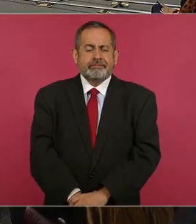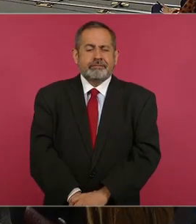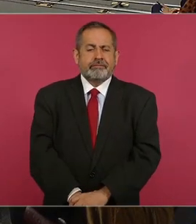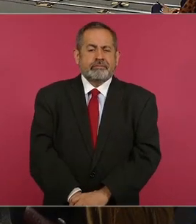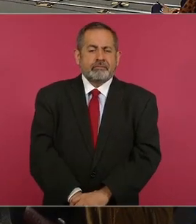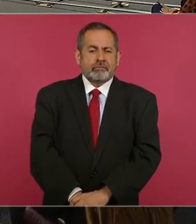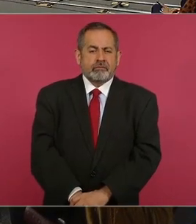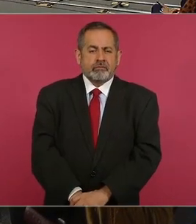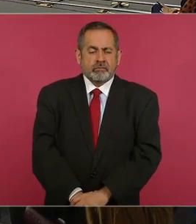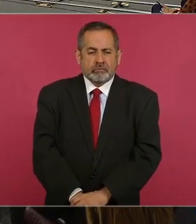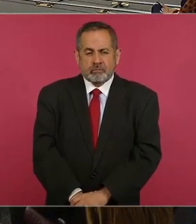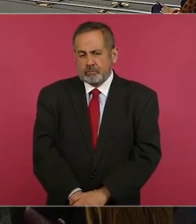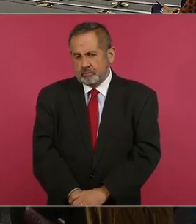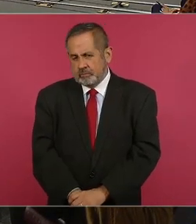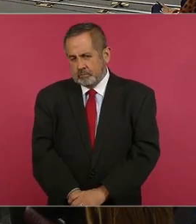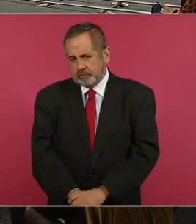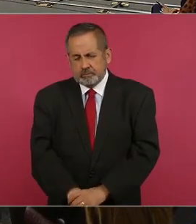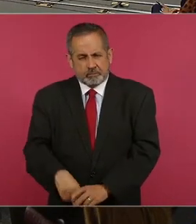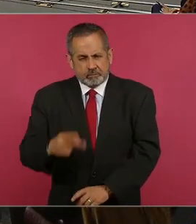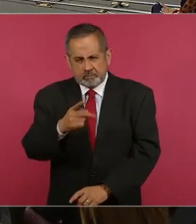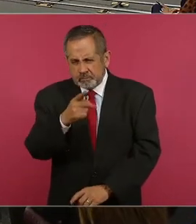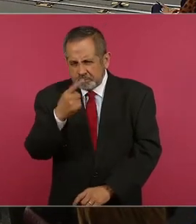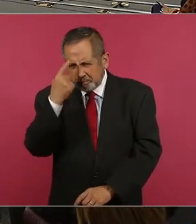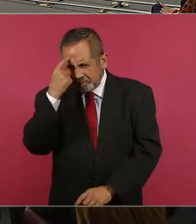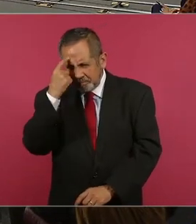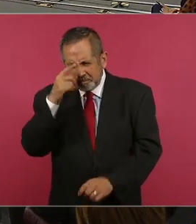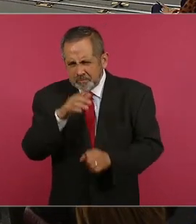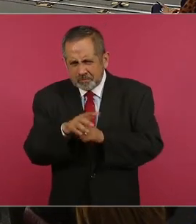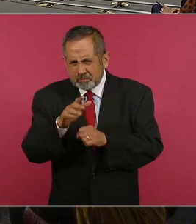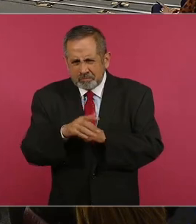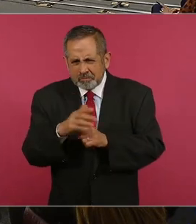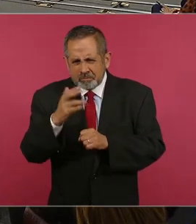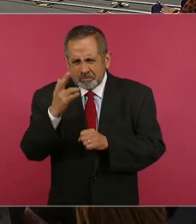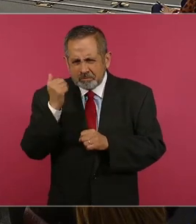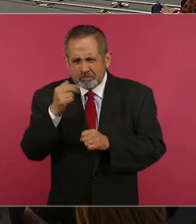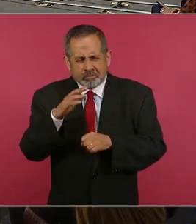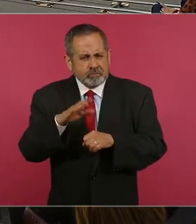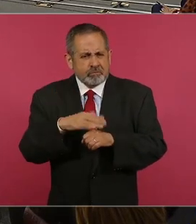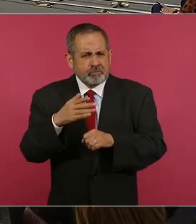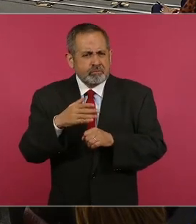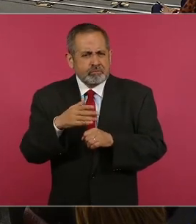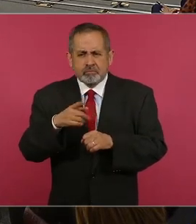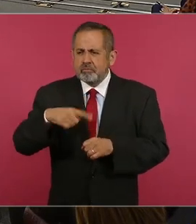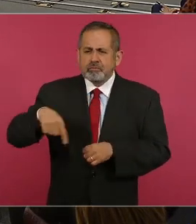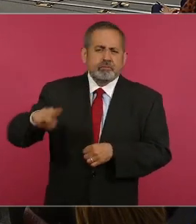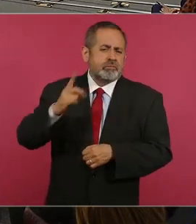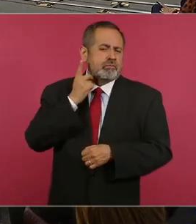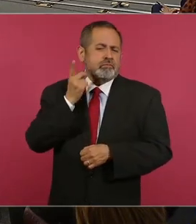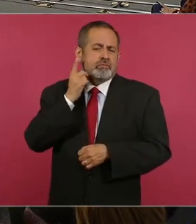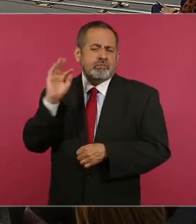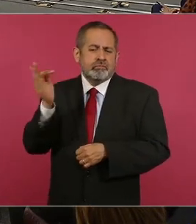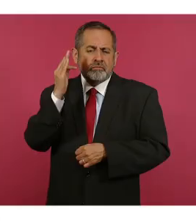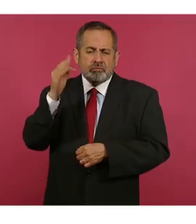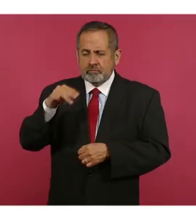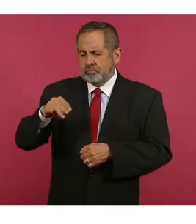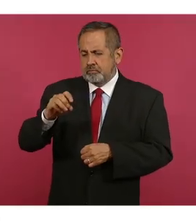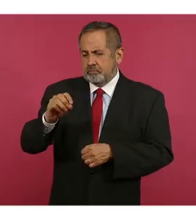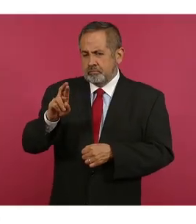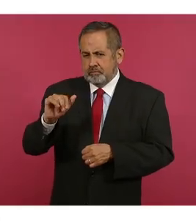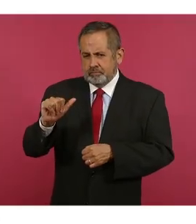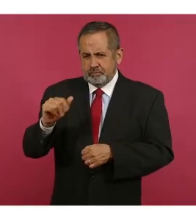¿usted cuál cree que sea la razón principal de la propuesta de los diputados federales de Morena